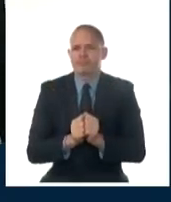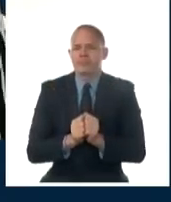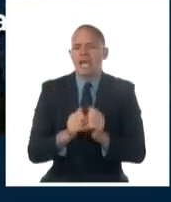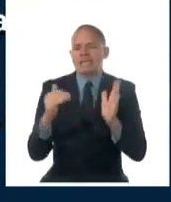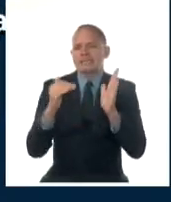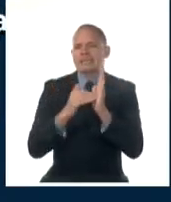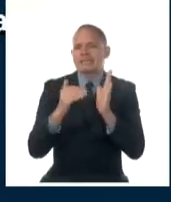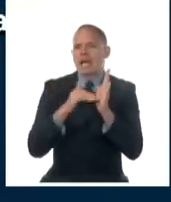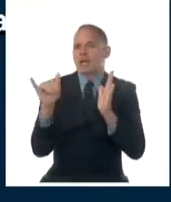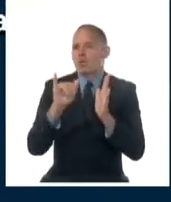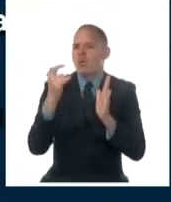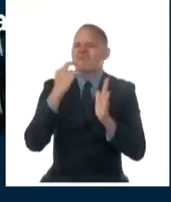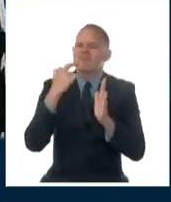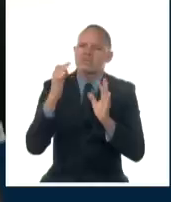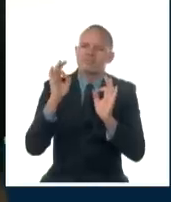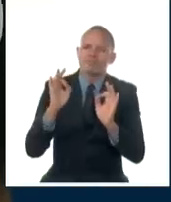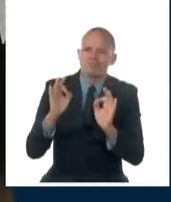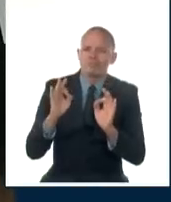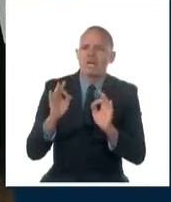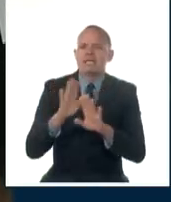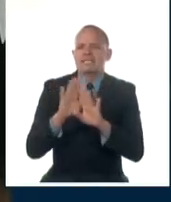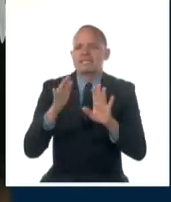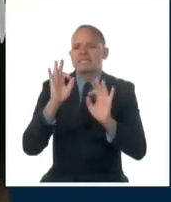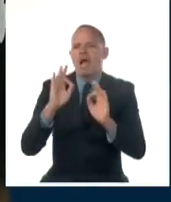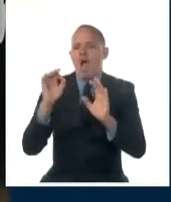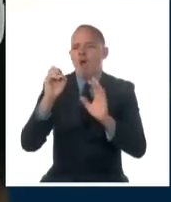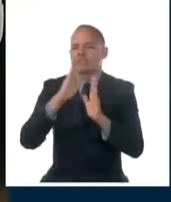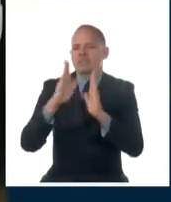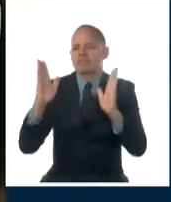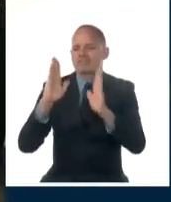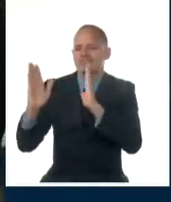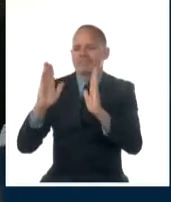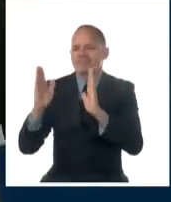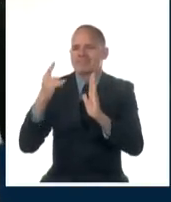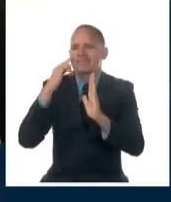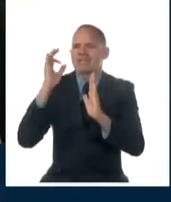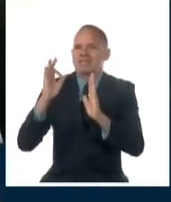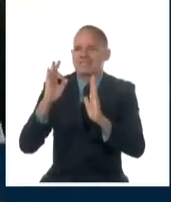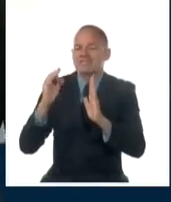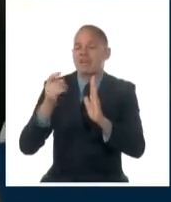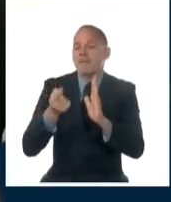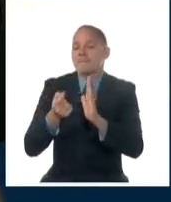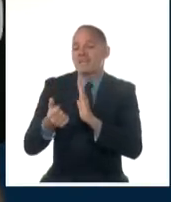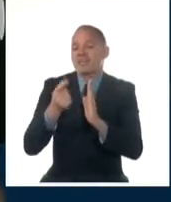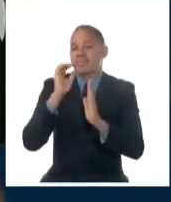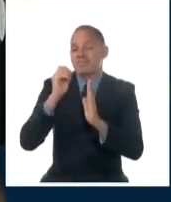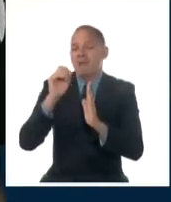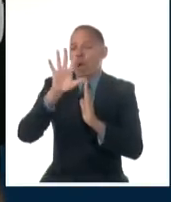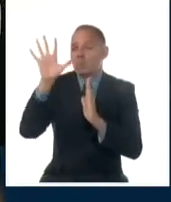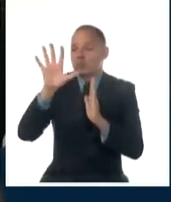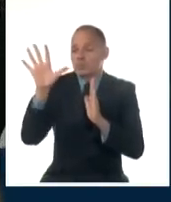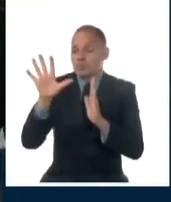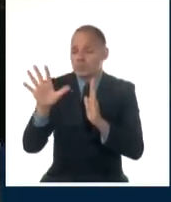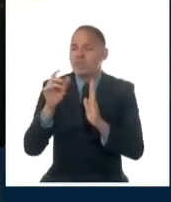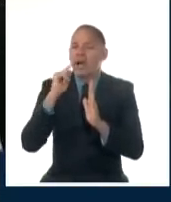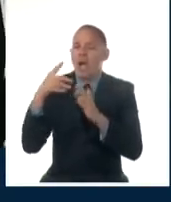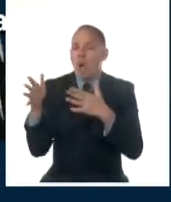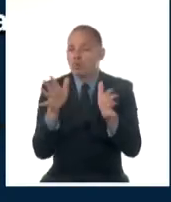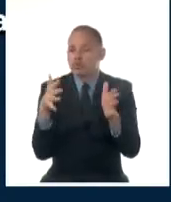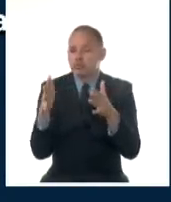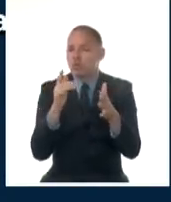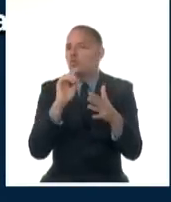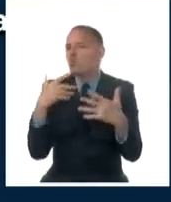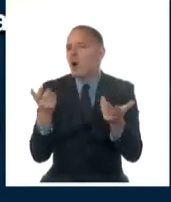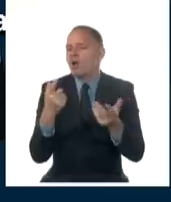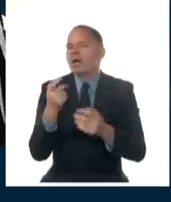la tarde se impondrán del noroeste al norte en la región occidental con la aproximación del sistema hasta 30 kilómetros por hora. Habrá